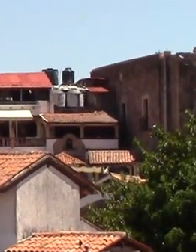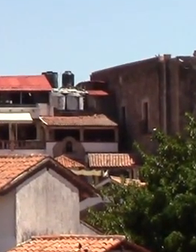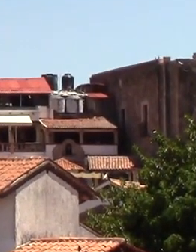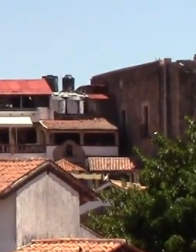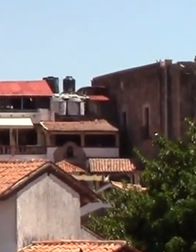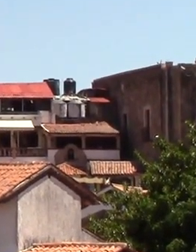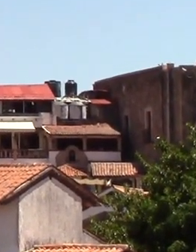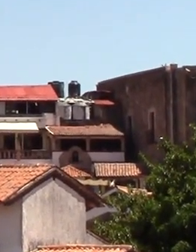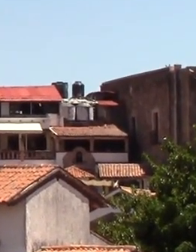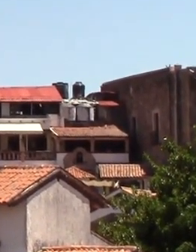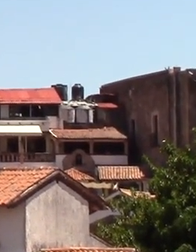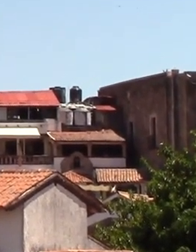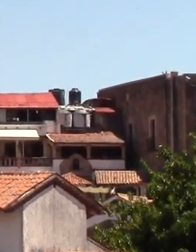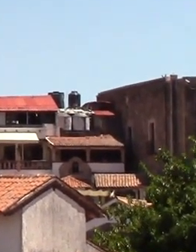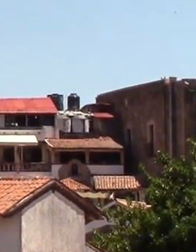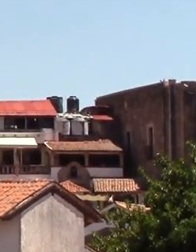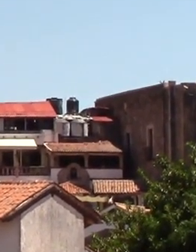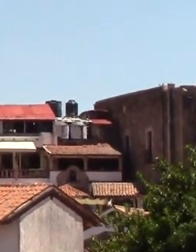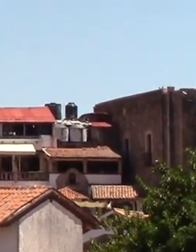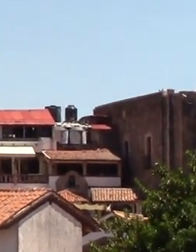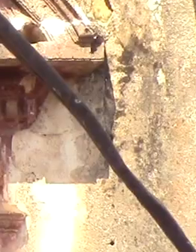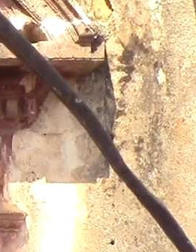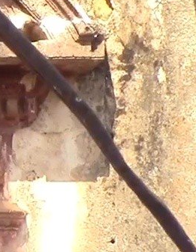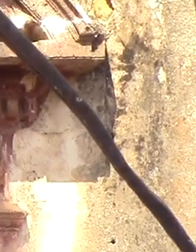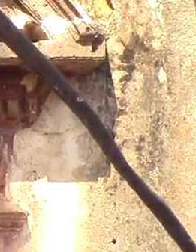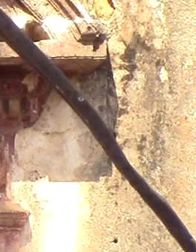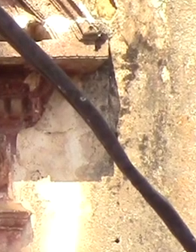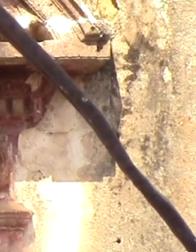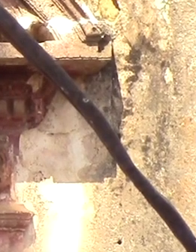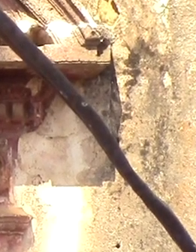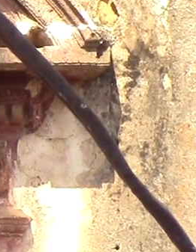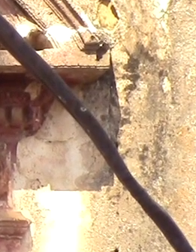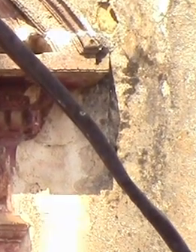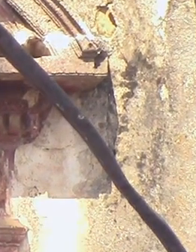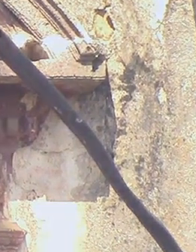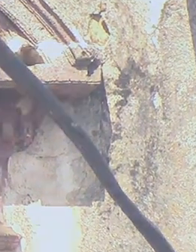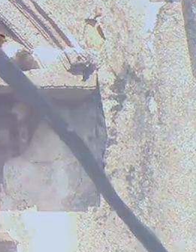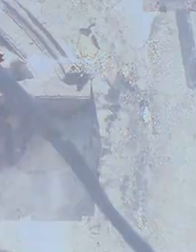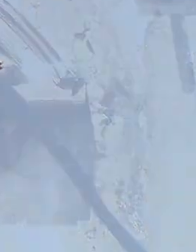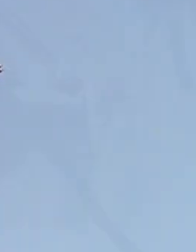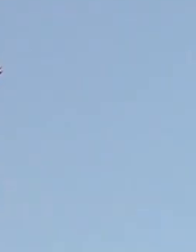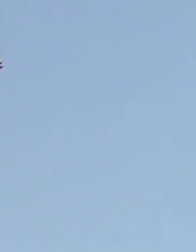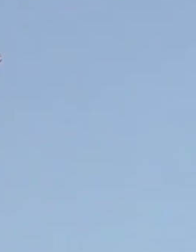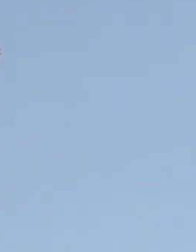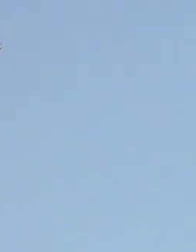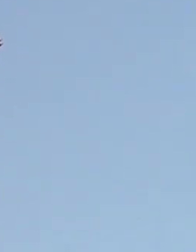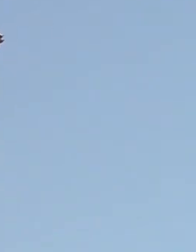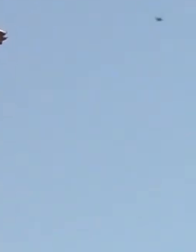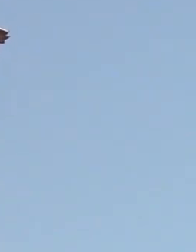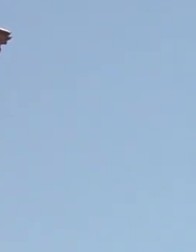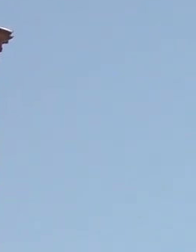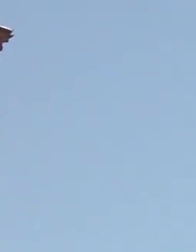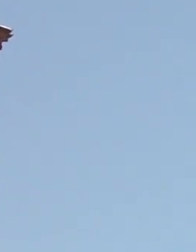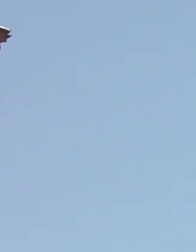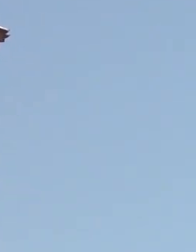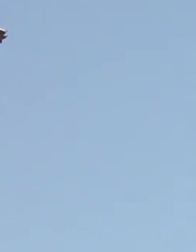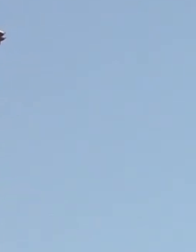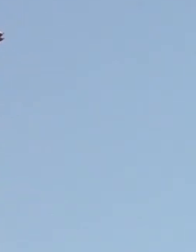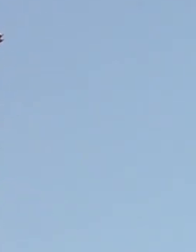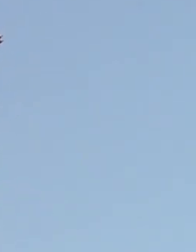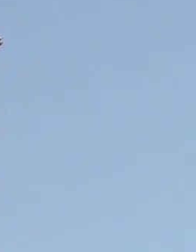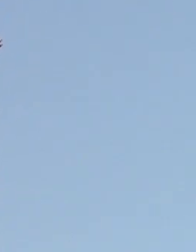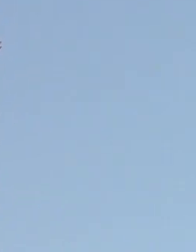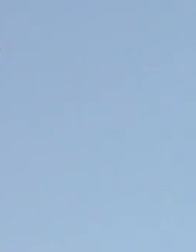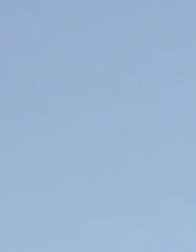Han sido varios inmuebles reconstruidos con este presupuesto, sin embargo, destacan dos por su valor cultural, como es el